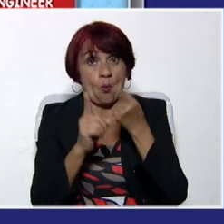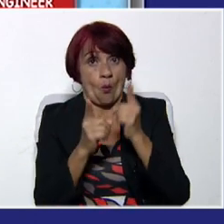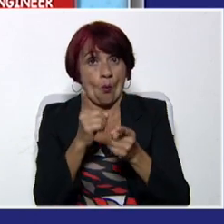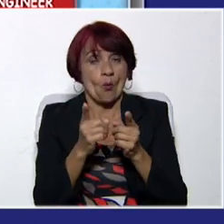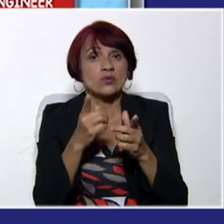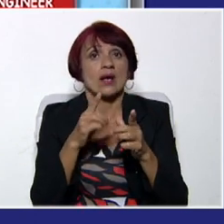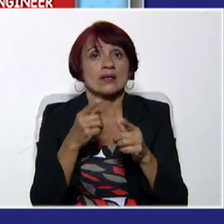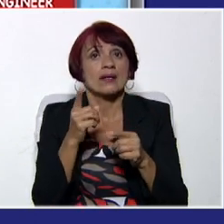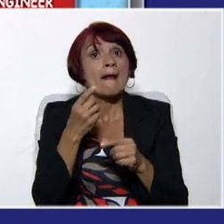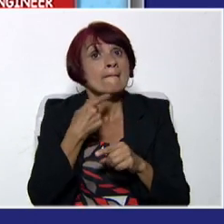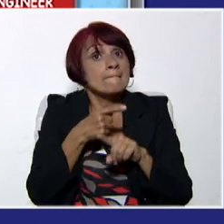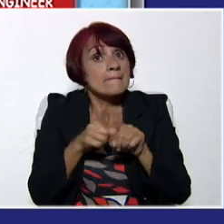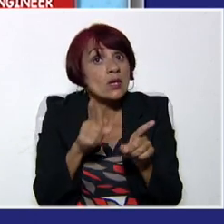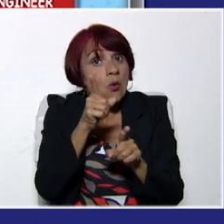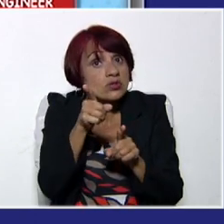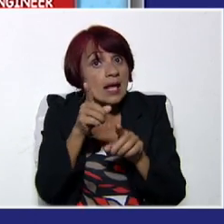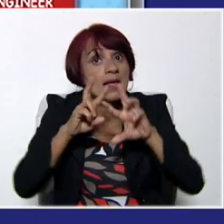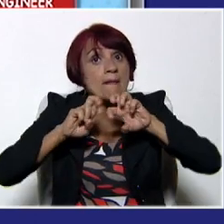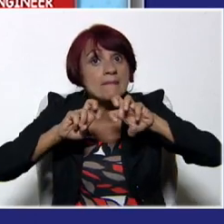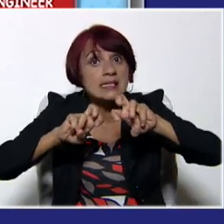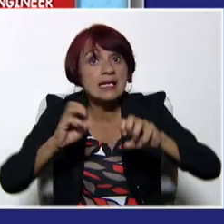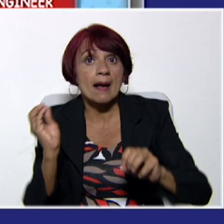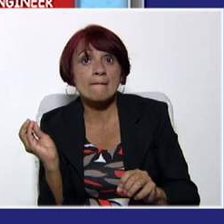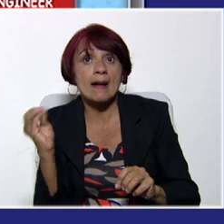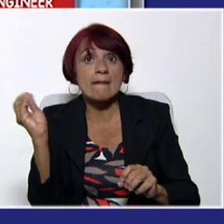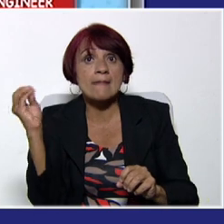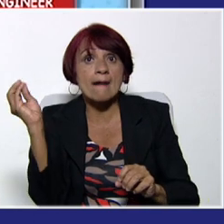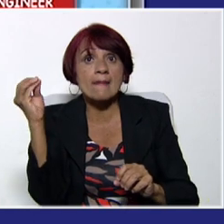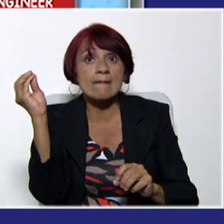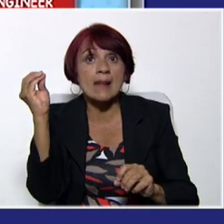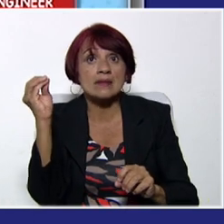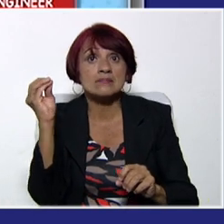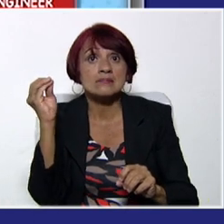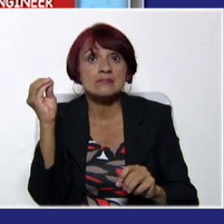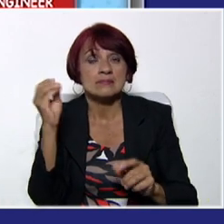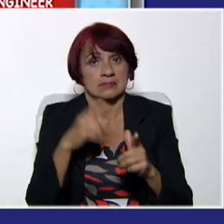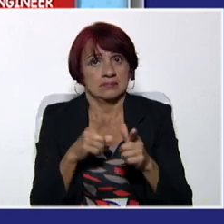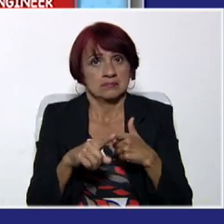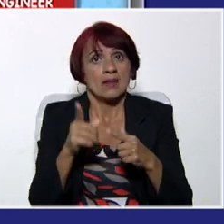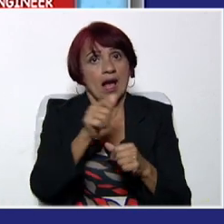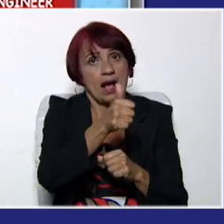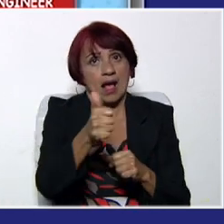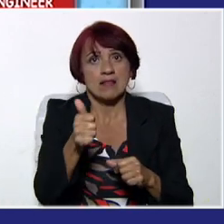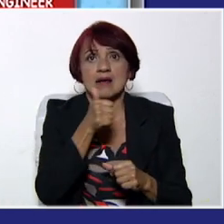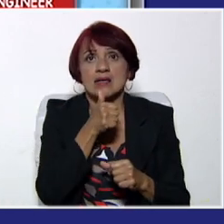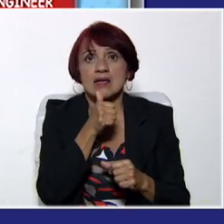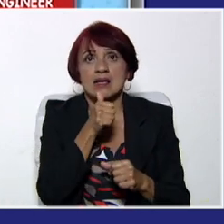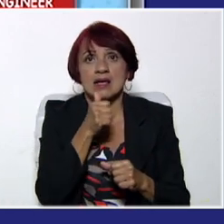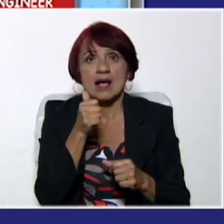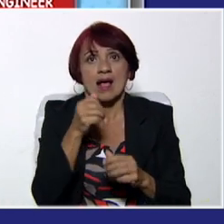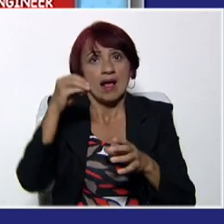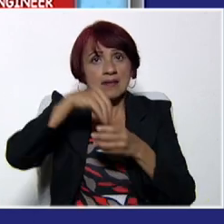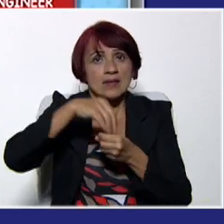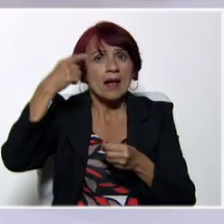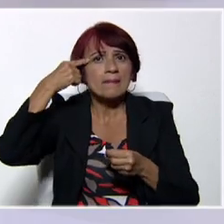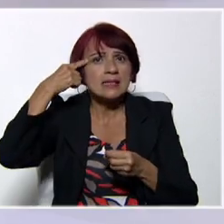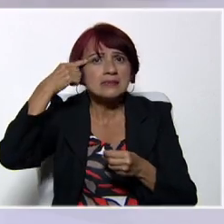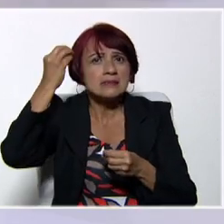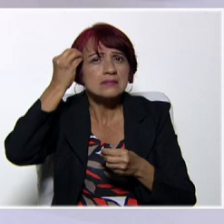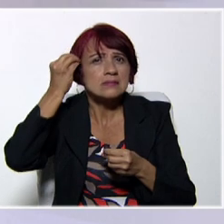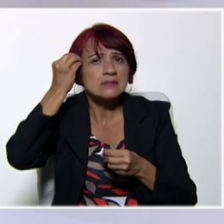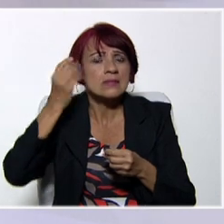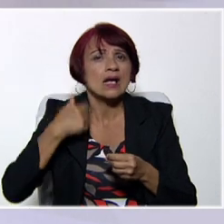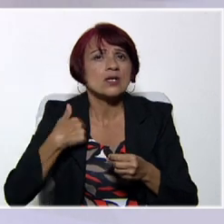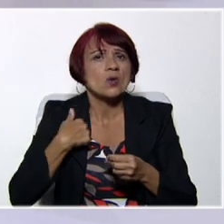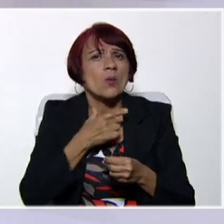pero ustedes investiguen más, porque cada quien tiene desde su interior o desde su entorno, quiere